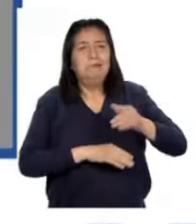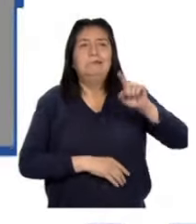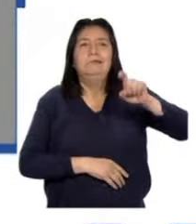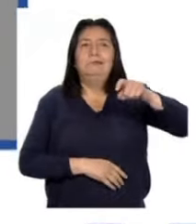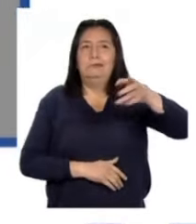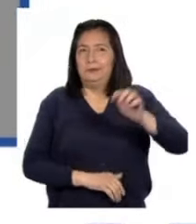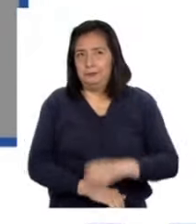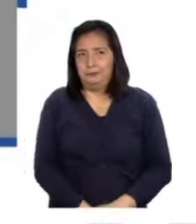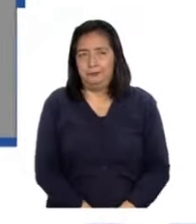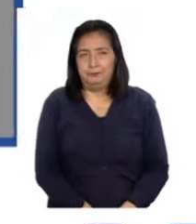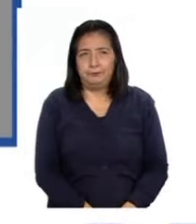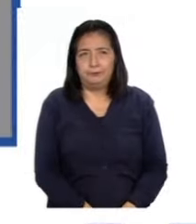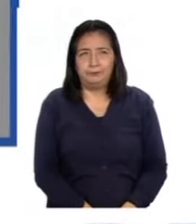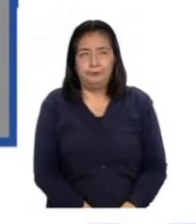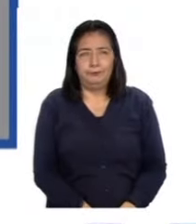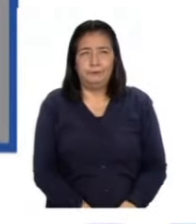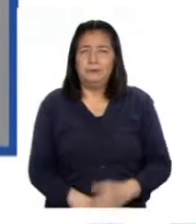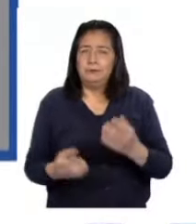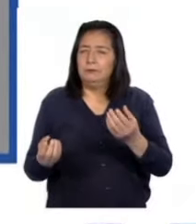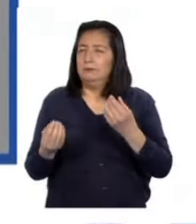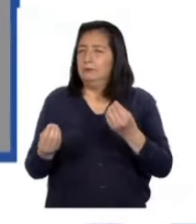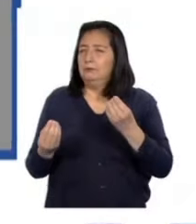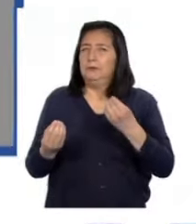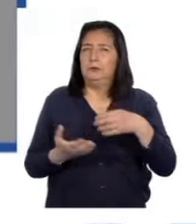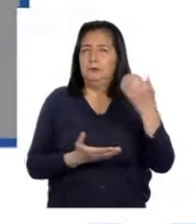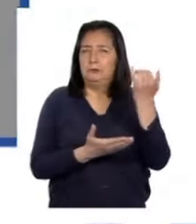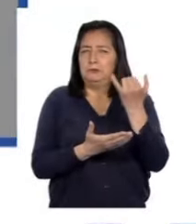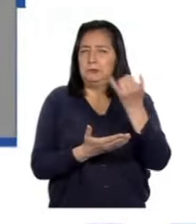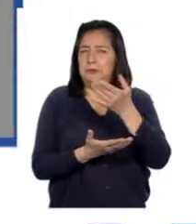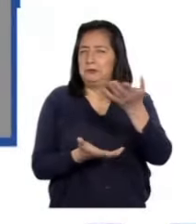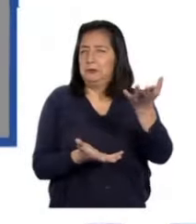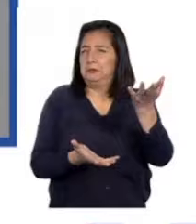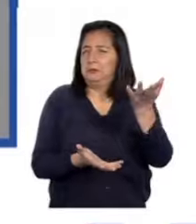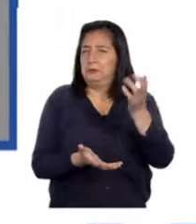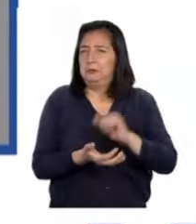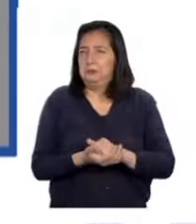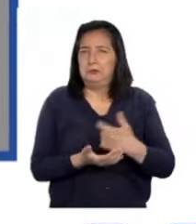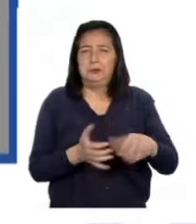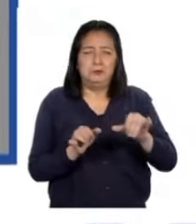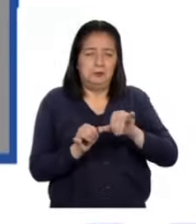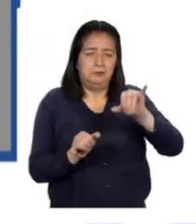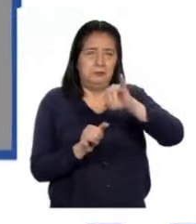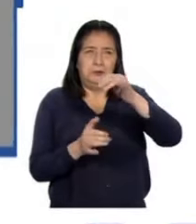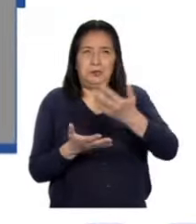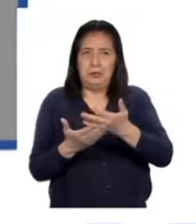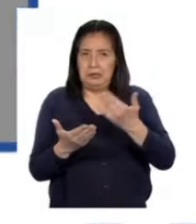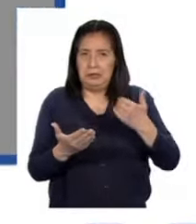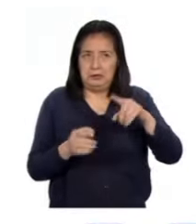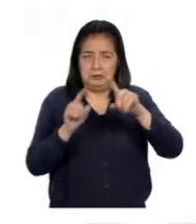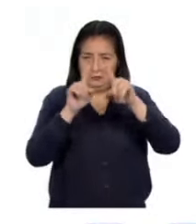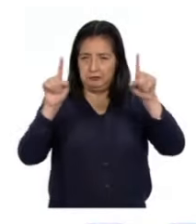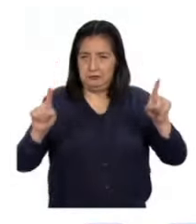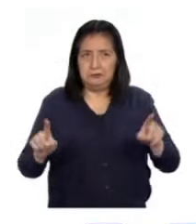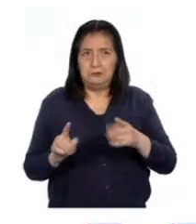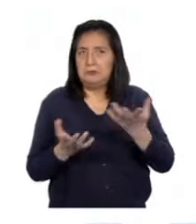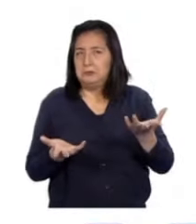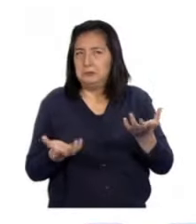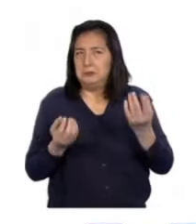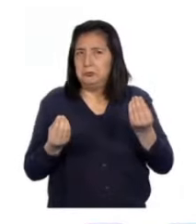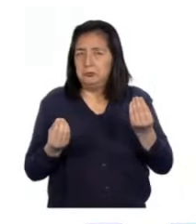necesitan. ¿Cómo podríamos dibujar esta figura con las medidas mencionadas antes de cortar dicho tablero?